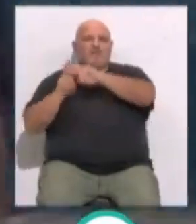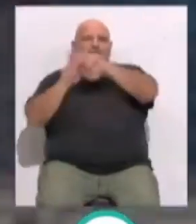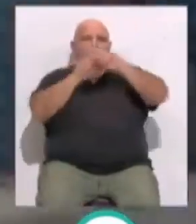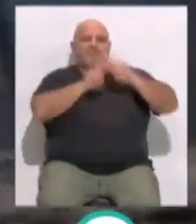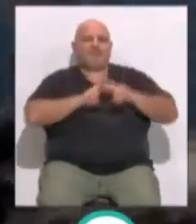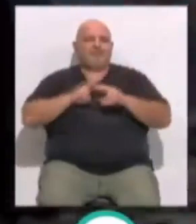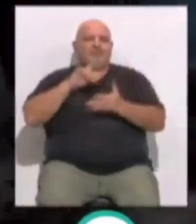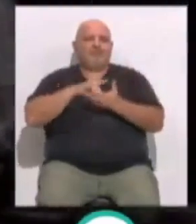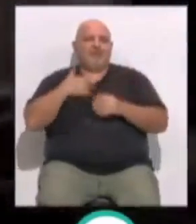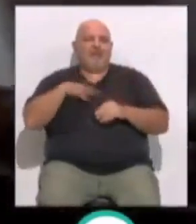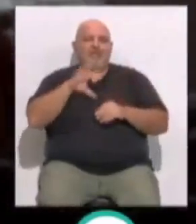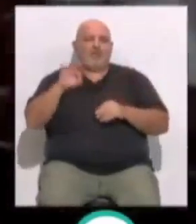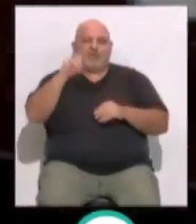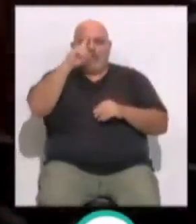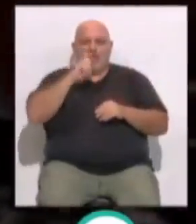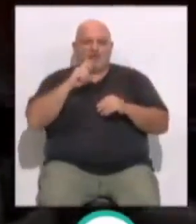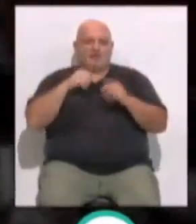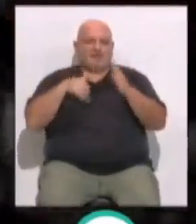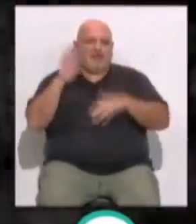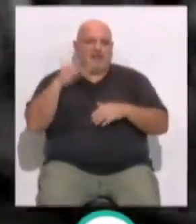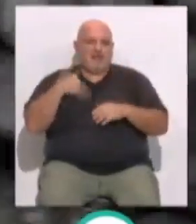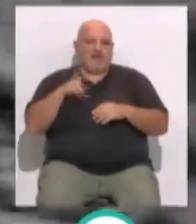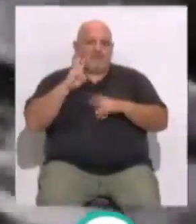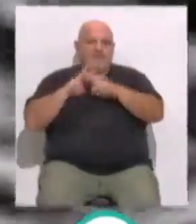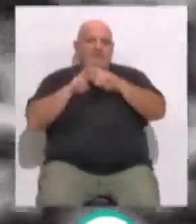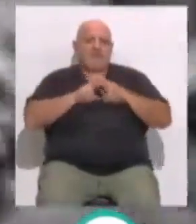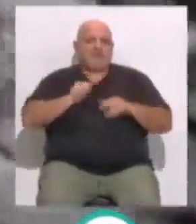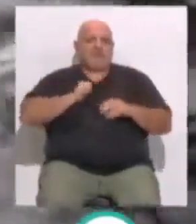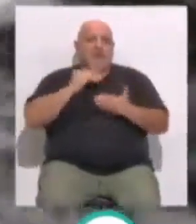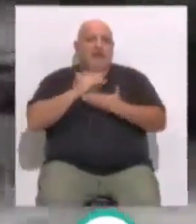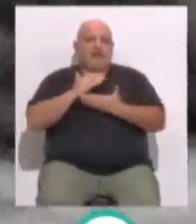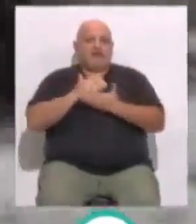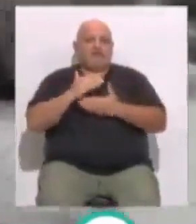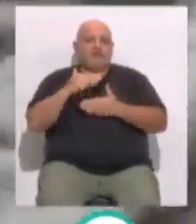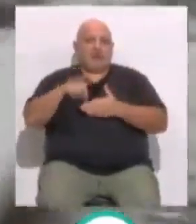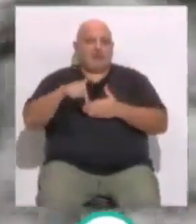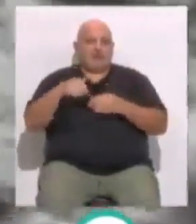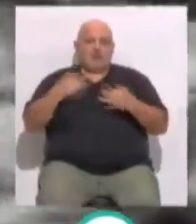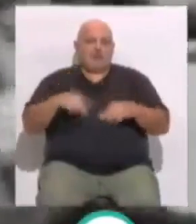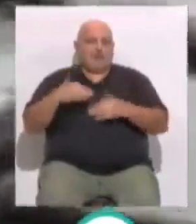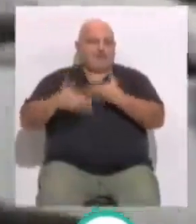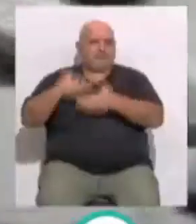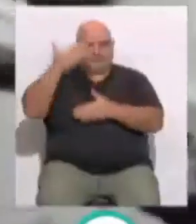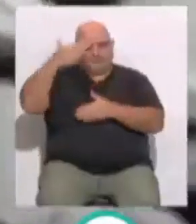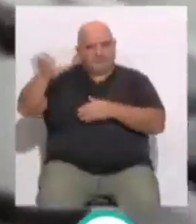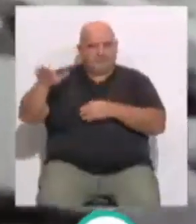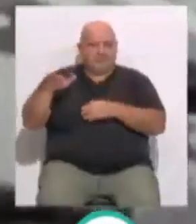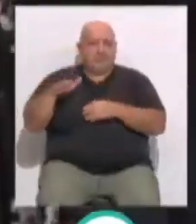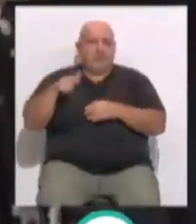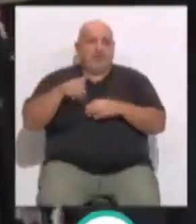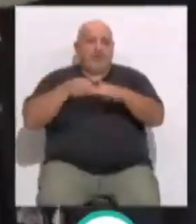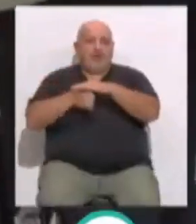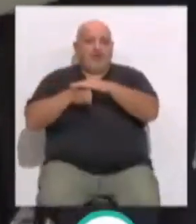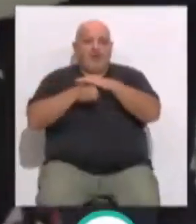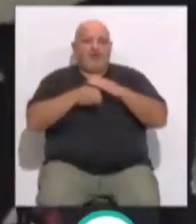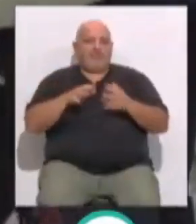templo al cumplirse medio siglo desde su construcción. Las clases se han desarrollado hoy con normalidad. En el momento de entrar al